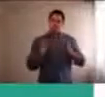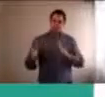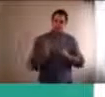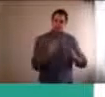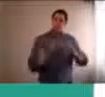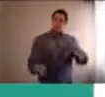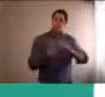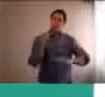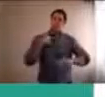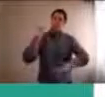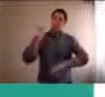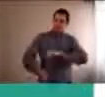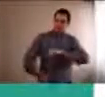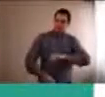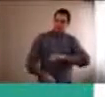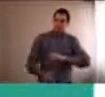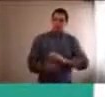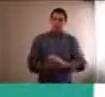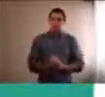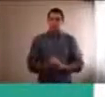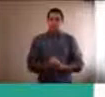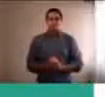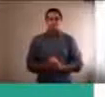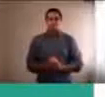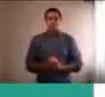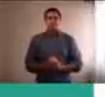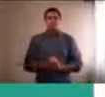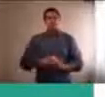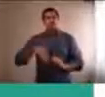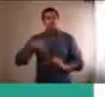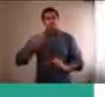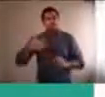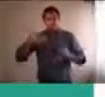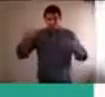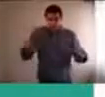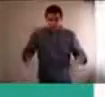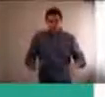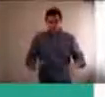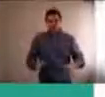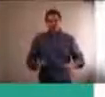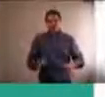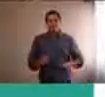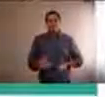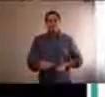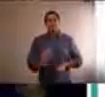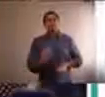realidad. Esto es lo que después nos va a permitir poder pasar a otra cosa.